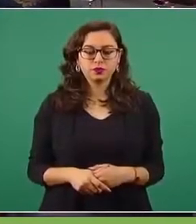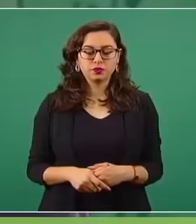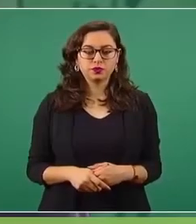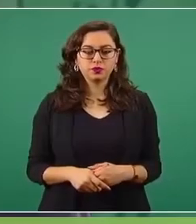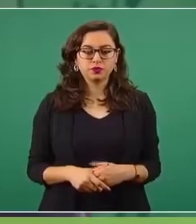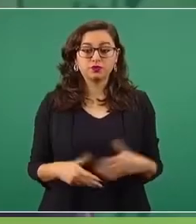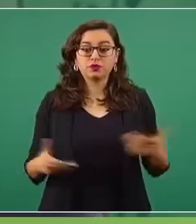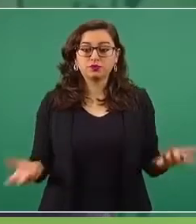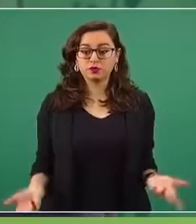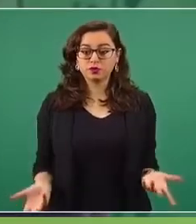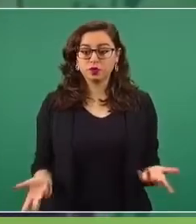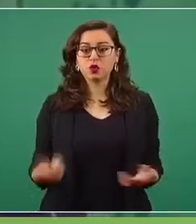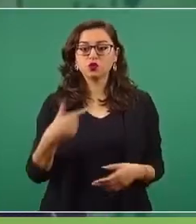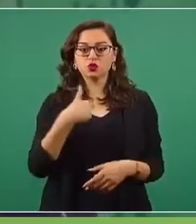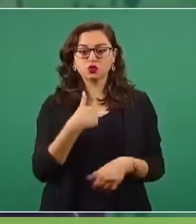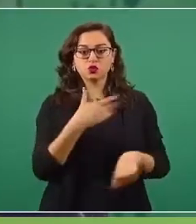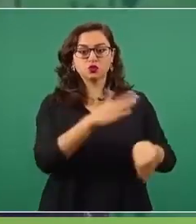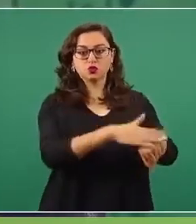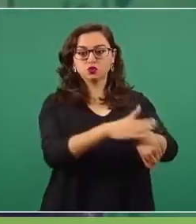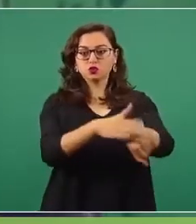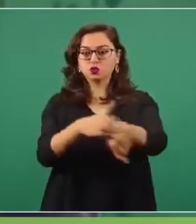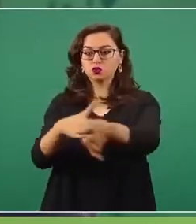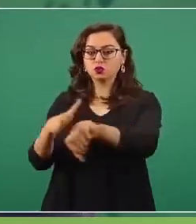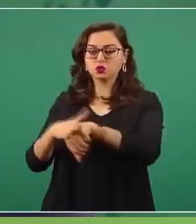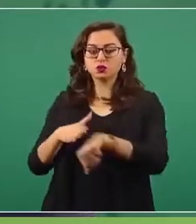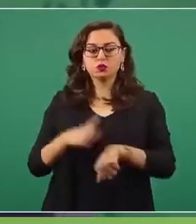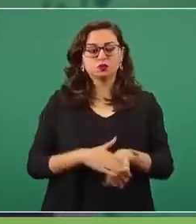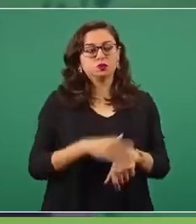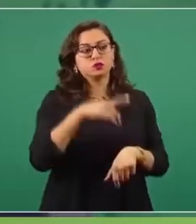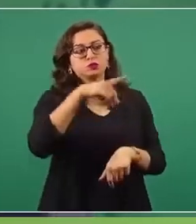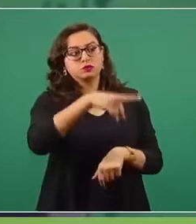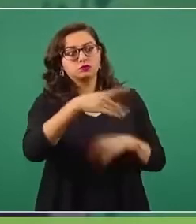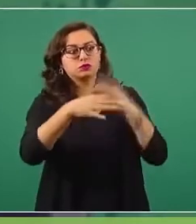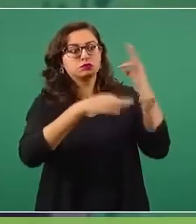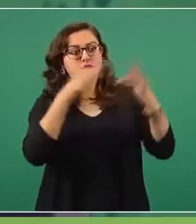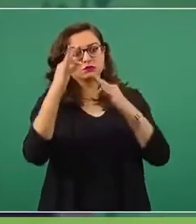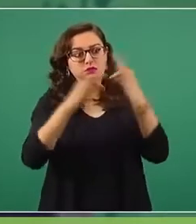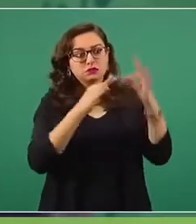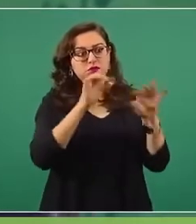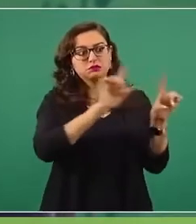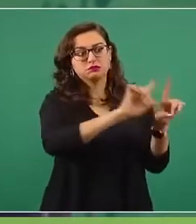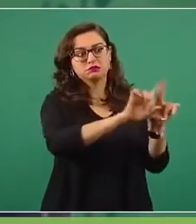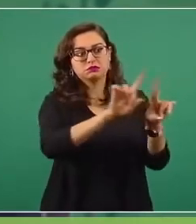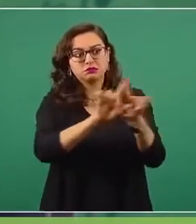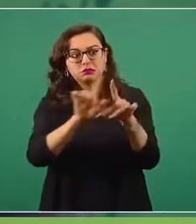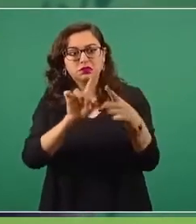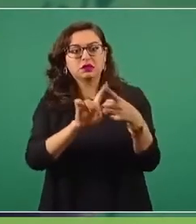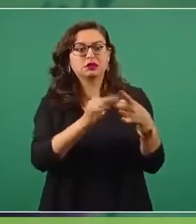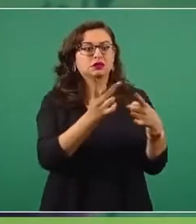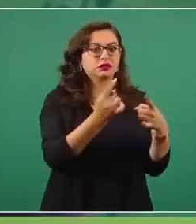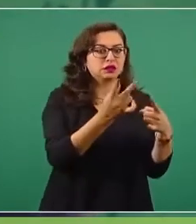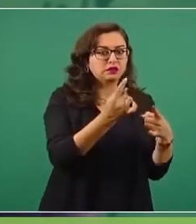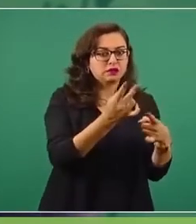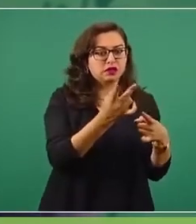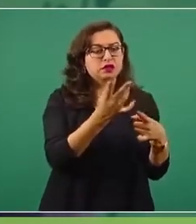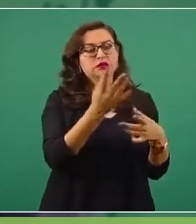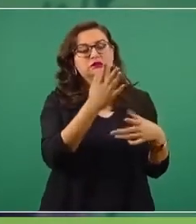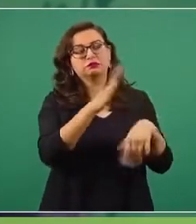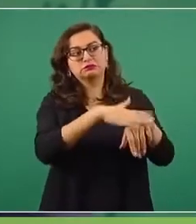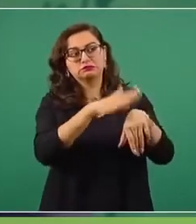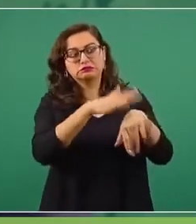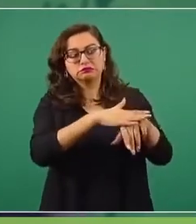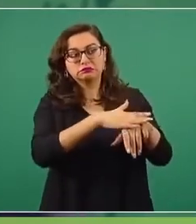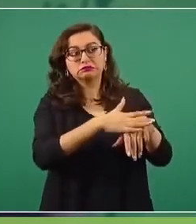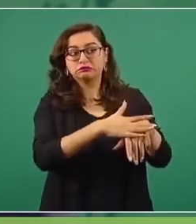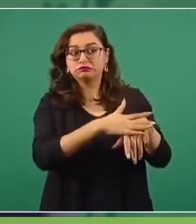Entonces, yo hago un llamado también a los dueños de los medios de información, los dueños de las televisoras, con todo respeto,